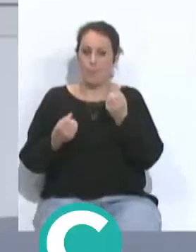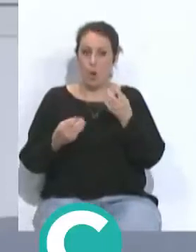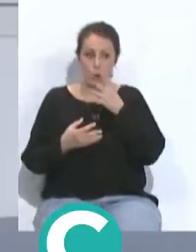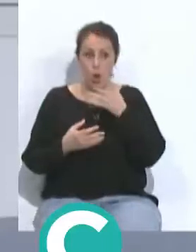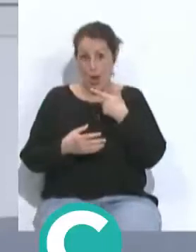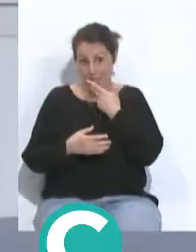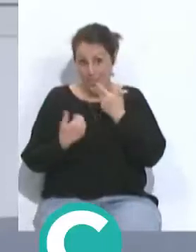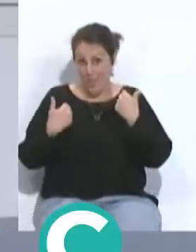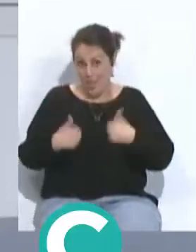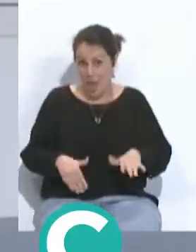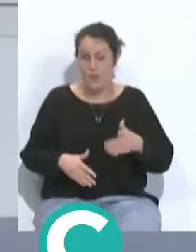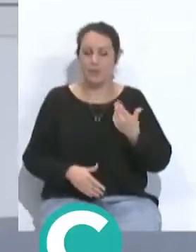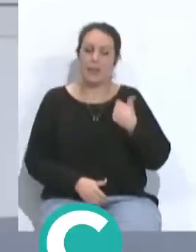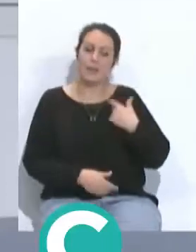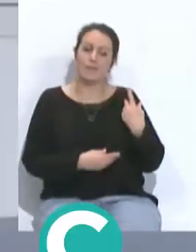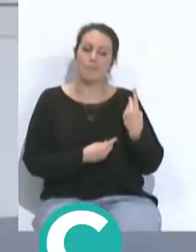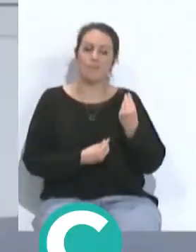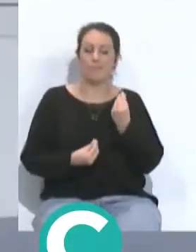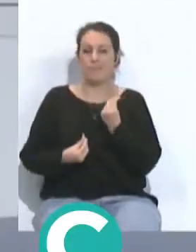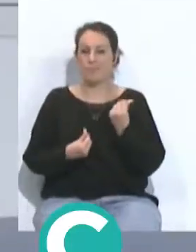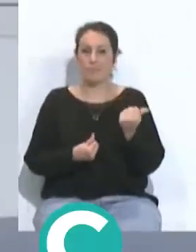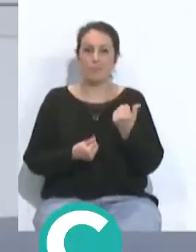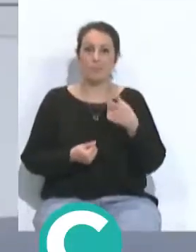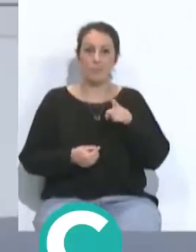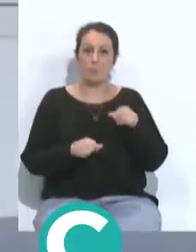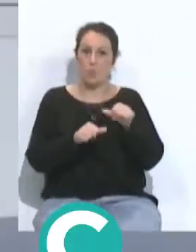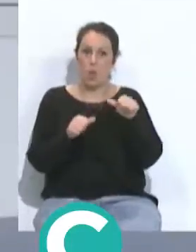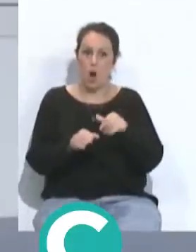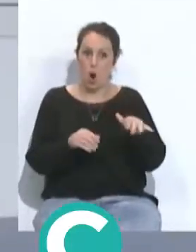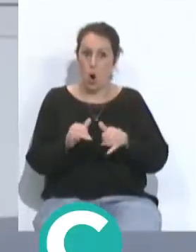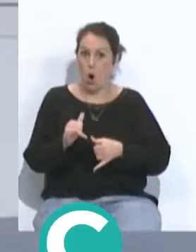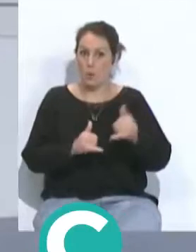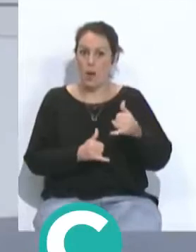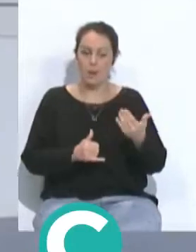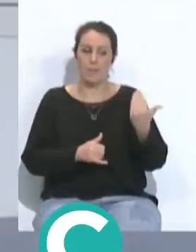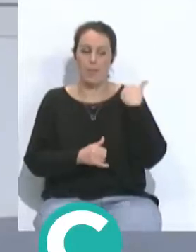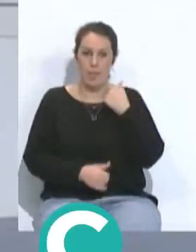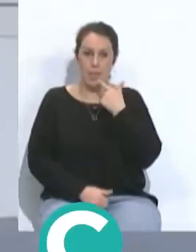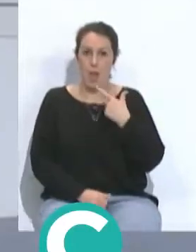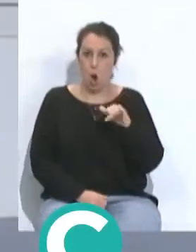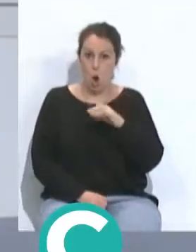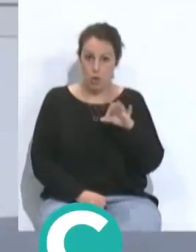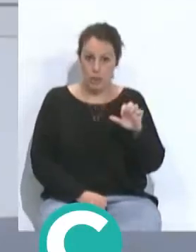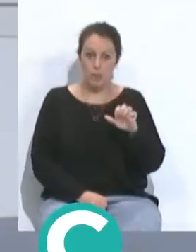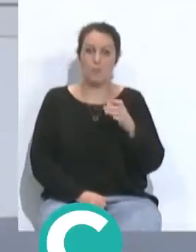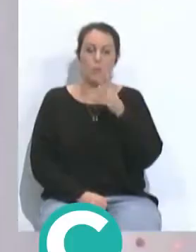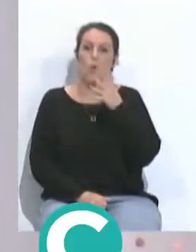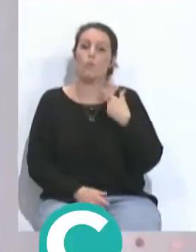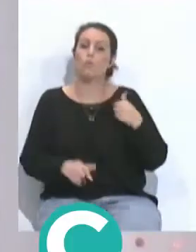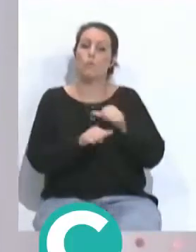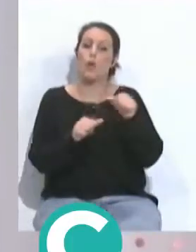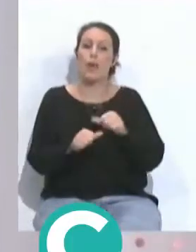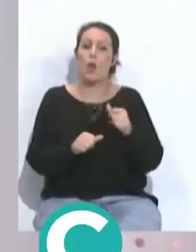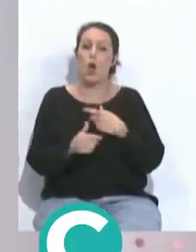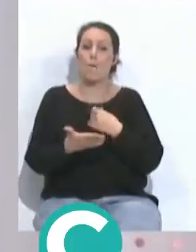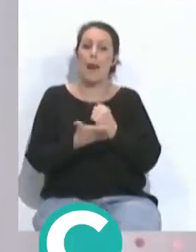ya las conoces, ya te son familiares. Eso, y referencia también en los golpeos, como creo que antes también ha dicho Figue, de referencias de